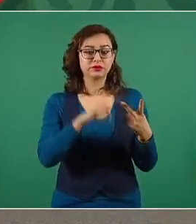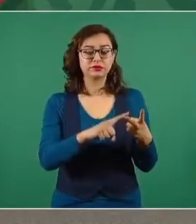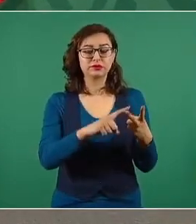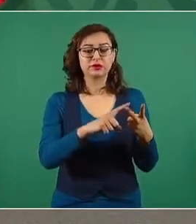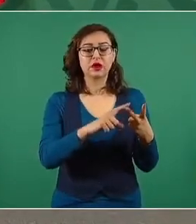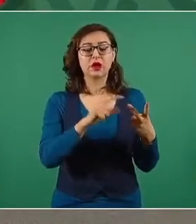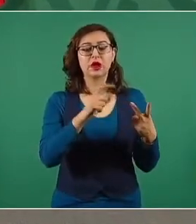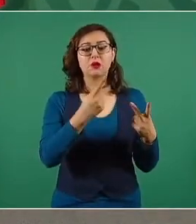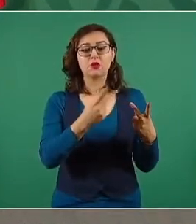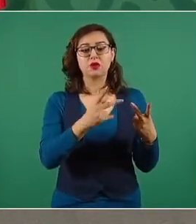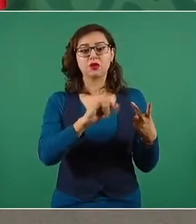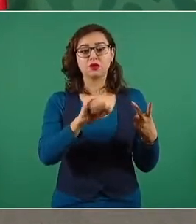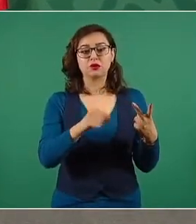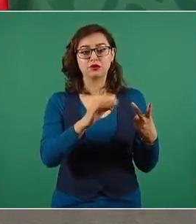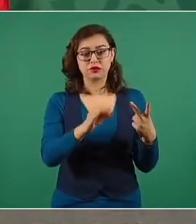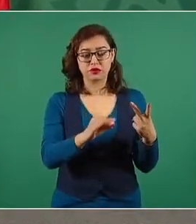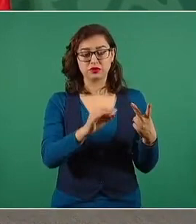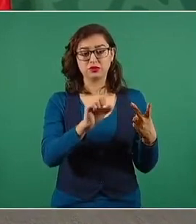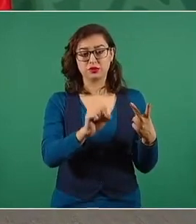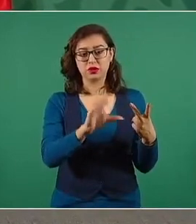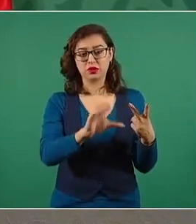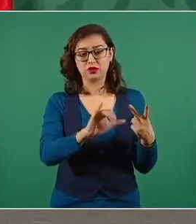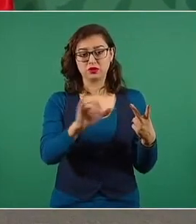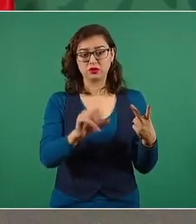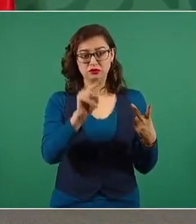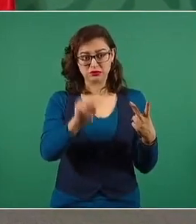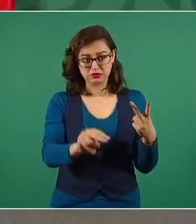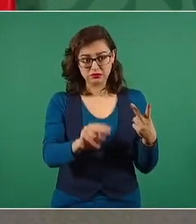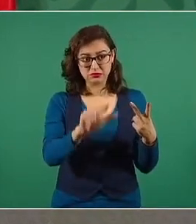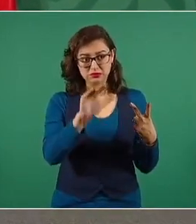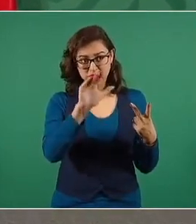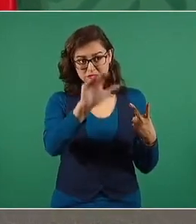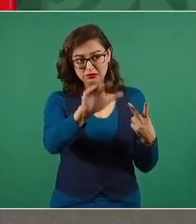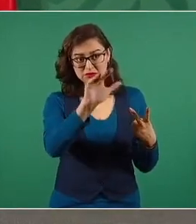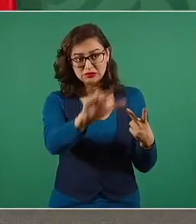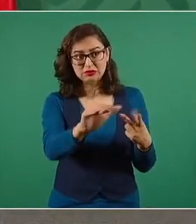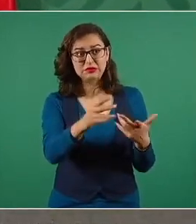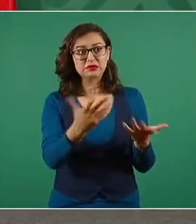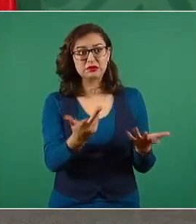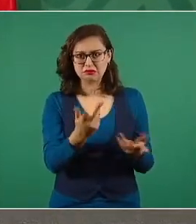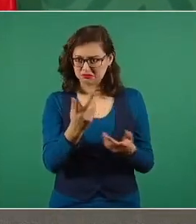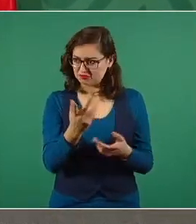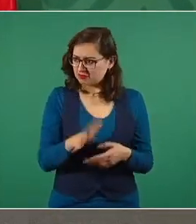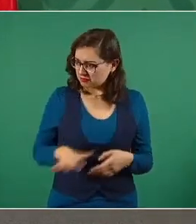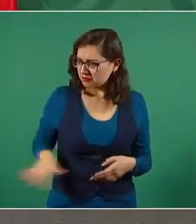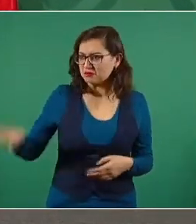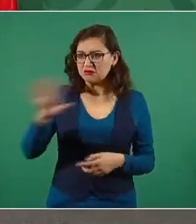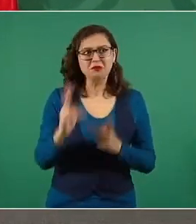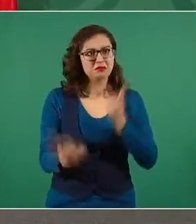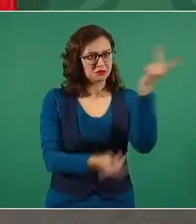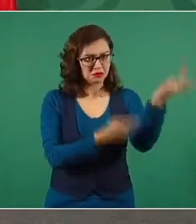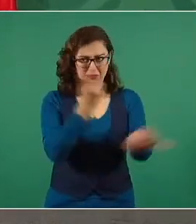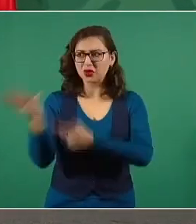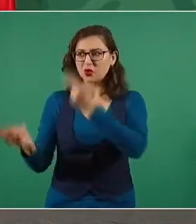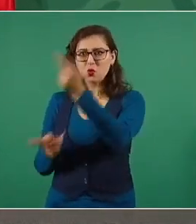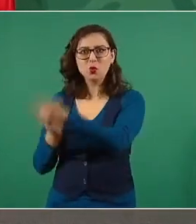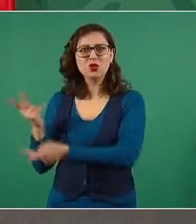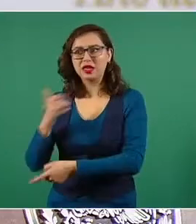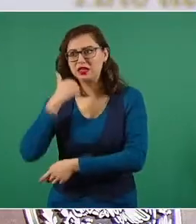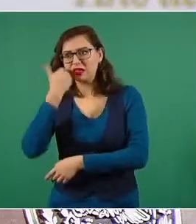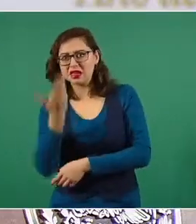Judicial, la Suprema Corte resolvió que era improcedente llevar a cabo la consulta